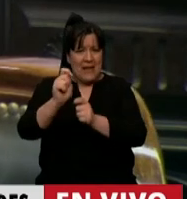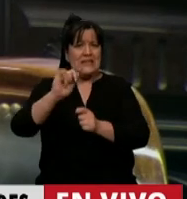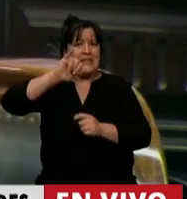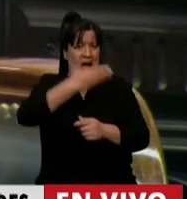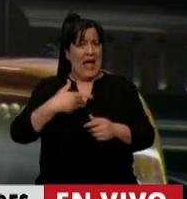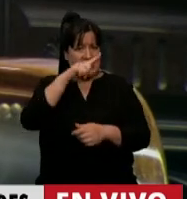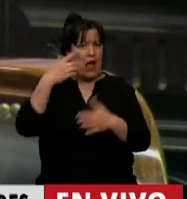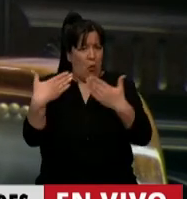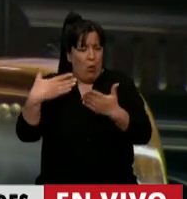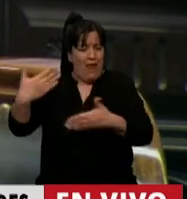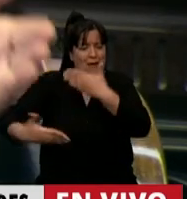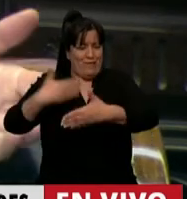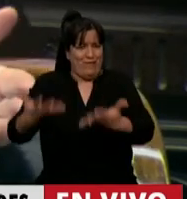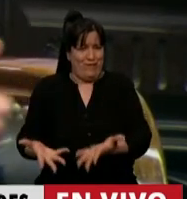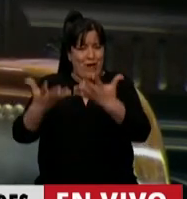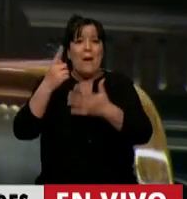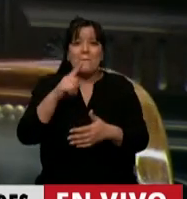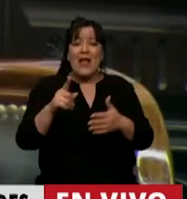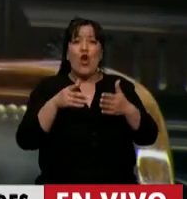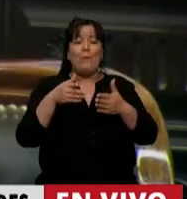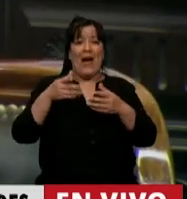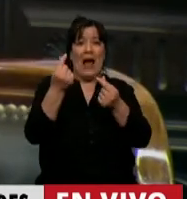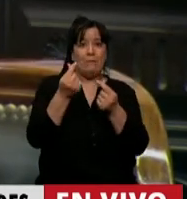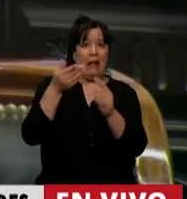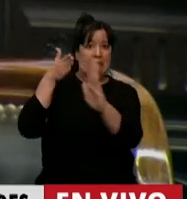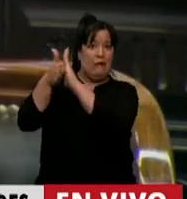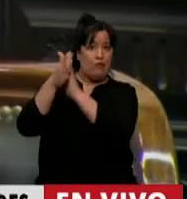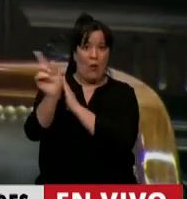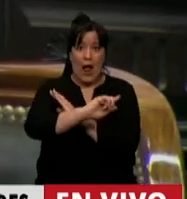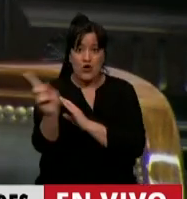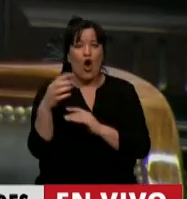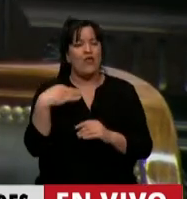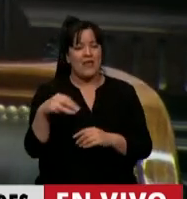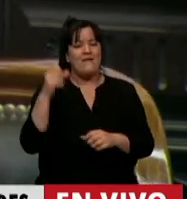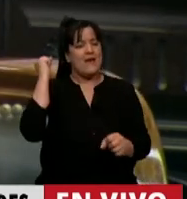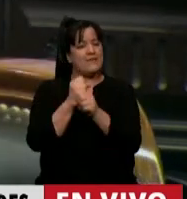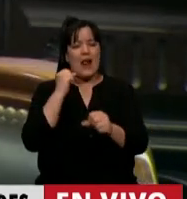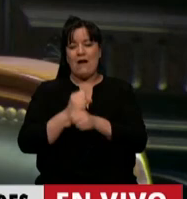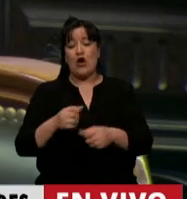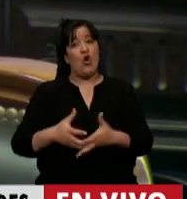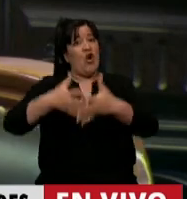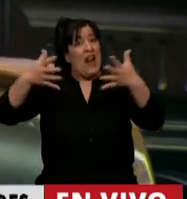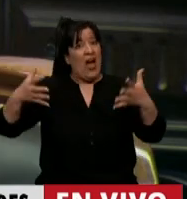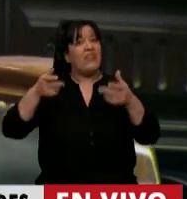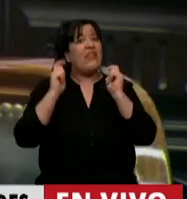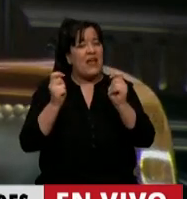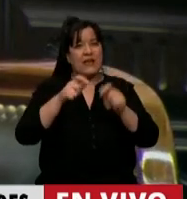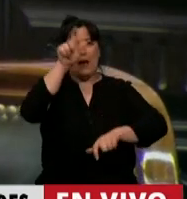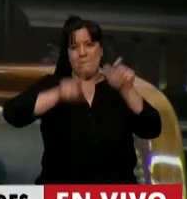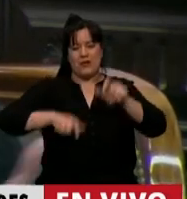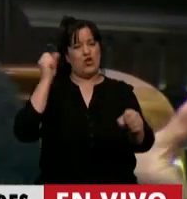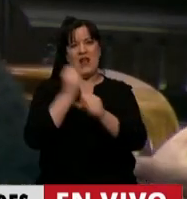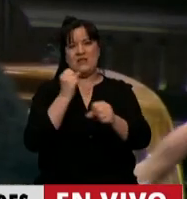que para poder hacerlo realmente y que los recursos no se fuguen, esto va a tener que ser una gran tarea de los trabajadores